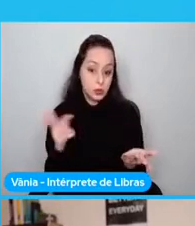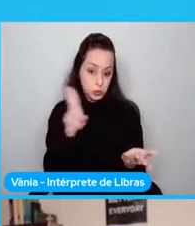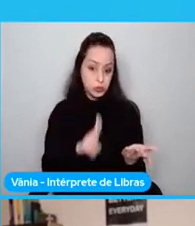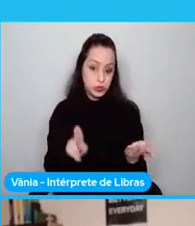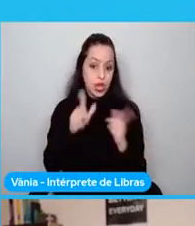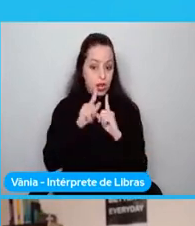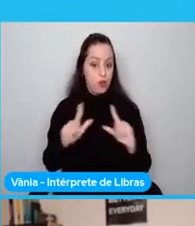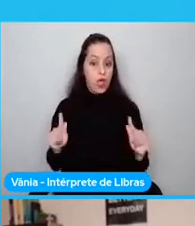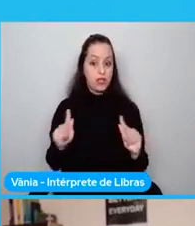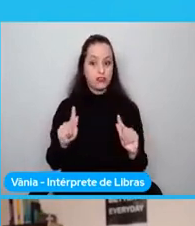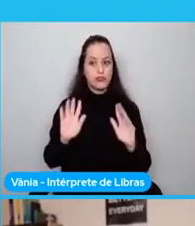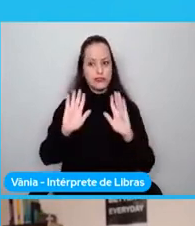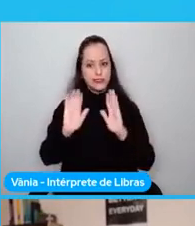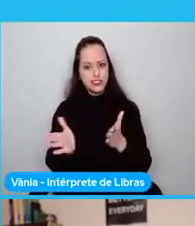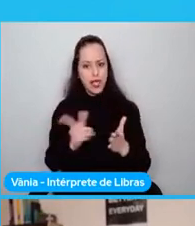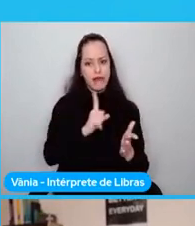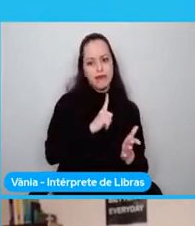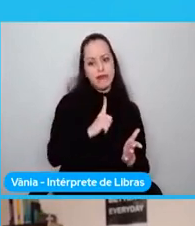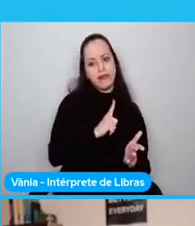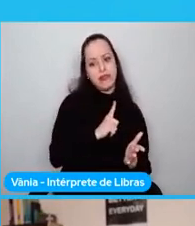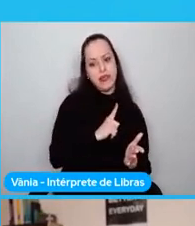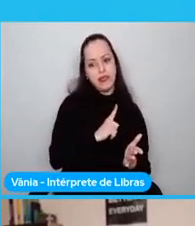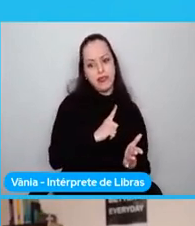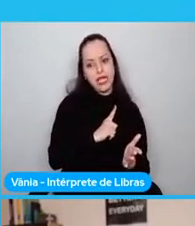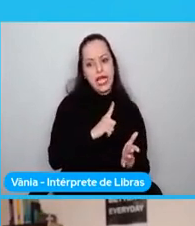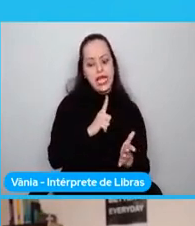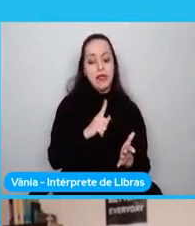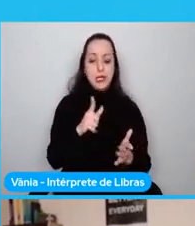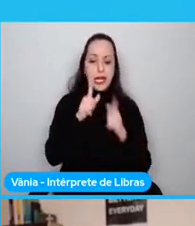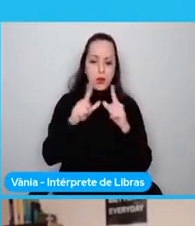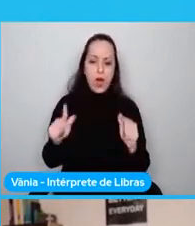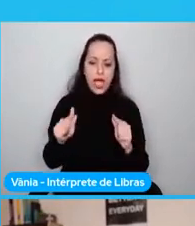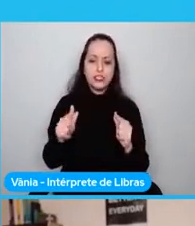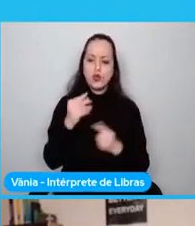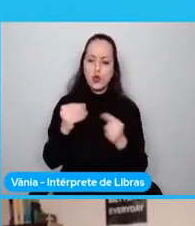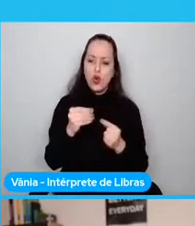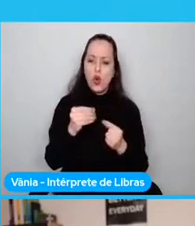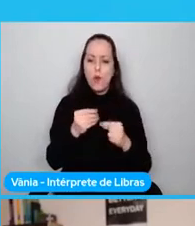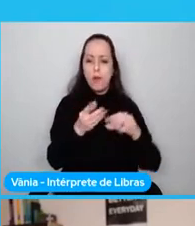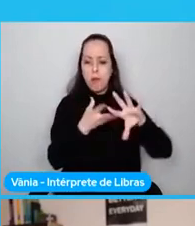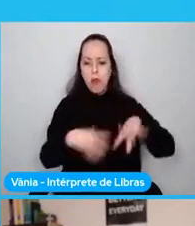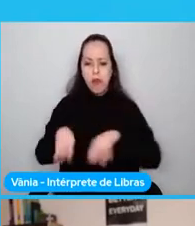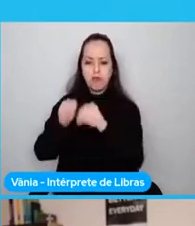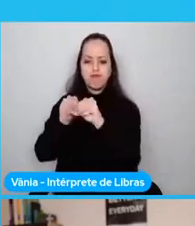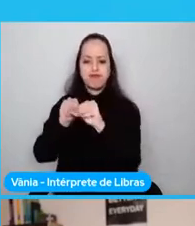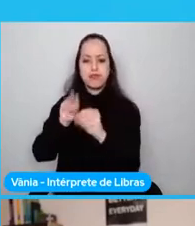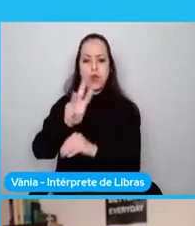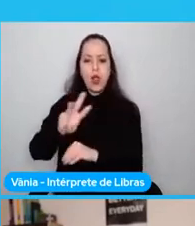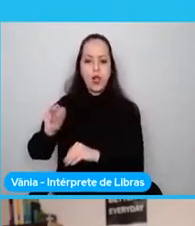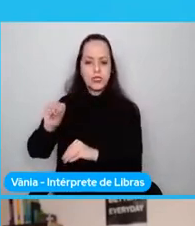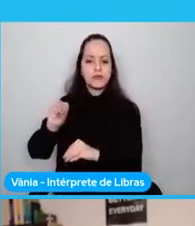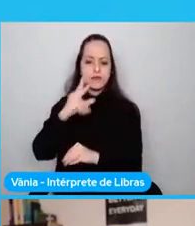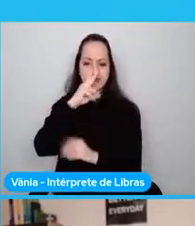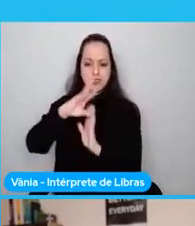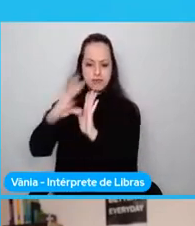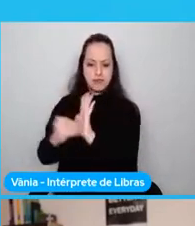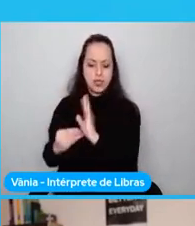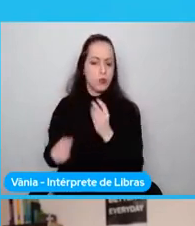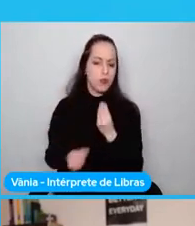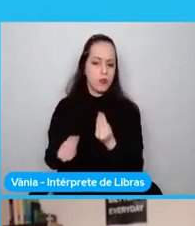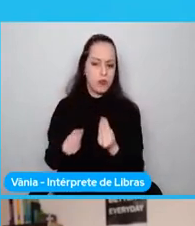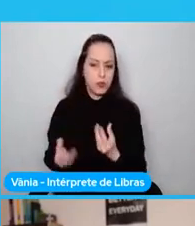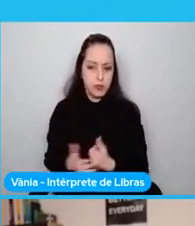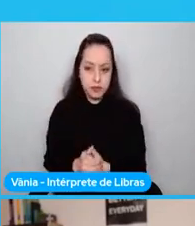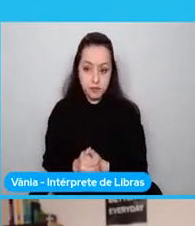existe para recompilar el WebAssembly? Bueno, me acabo de responder directamente, y es que al utilizar